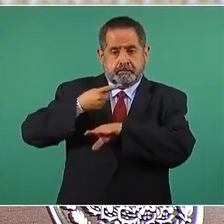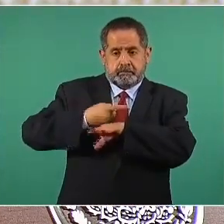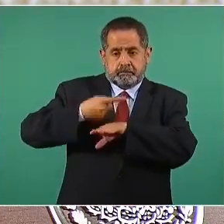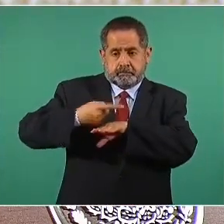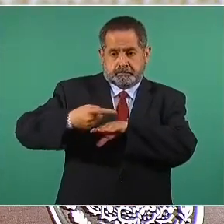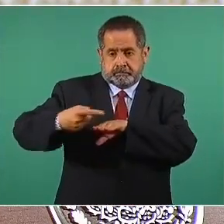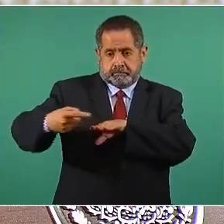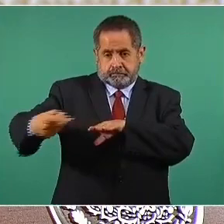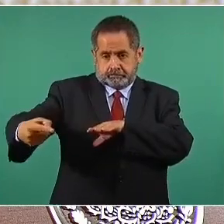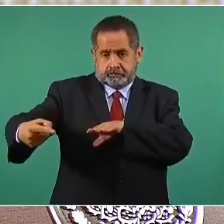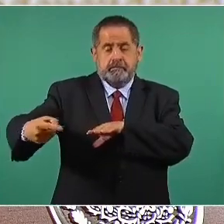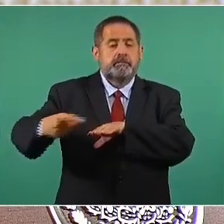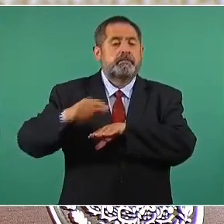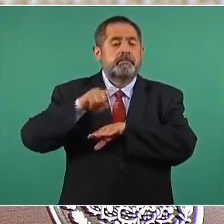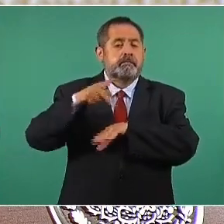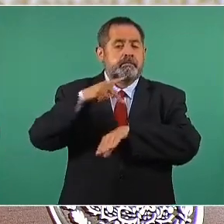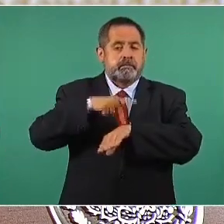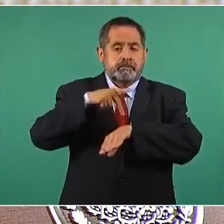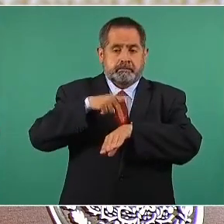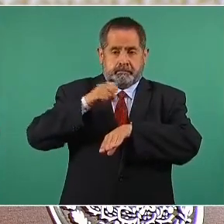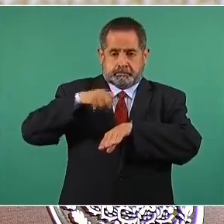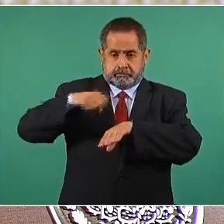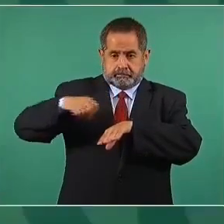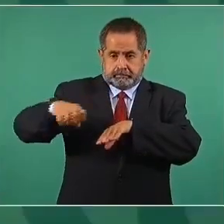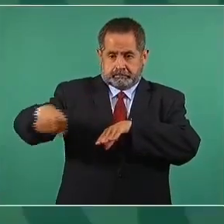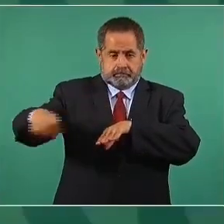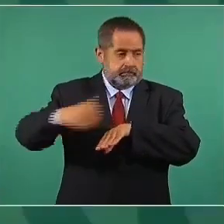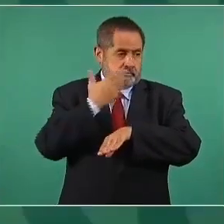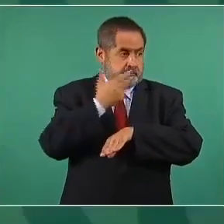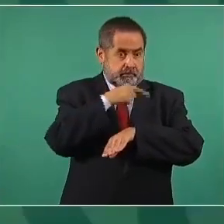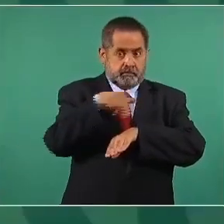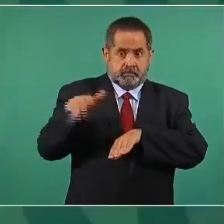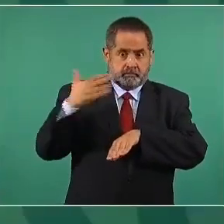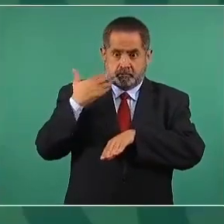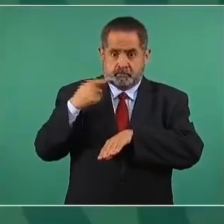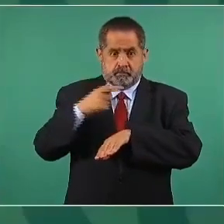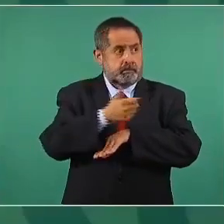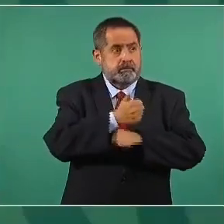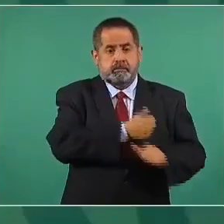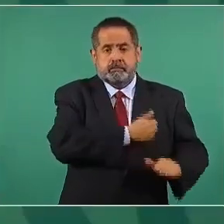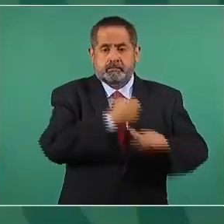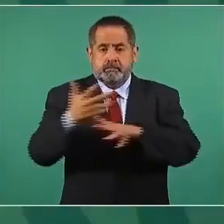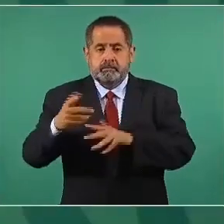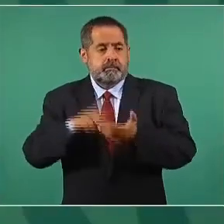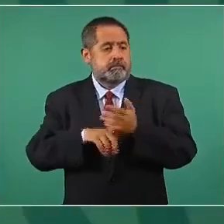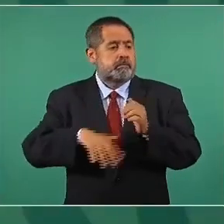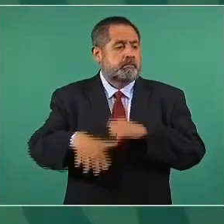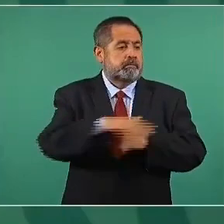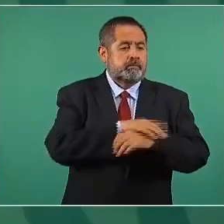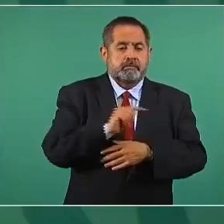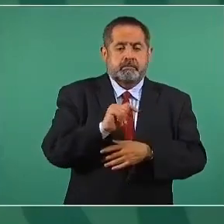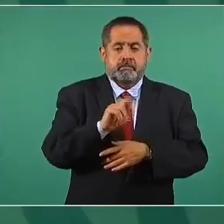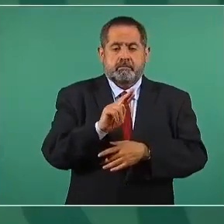balastro que se tiene que llevar de la zona de los Tuxtla